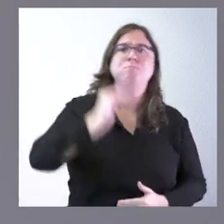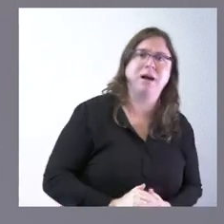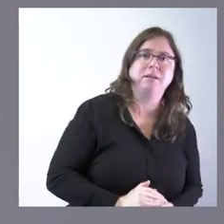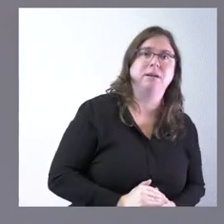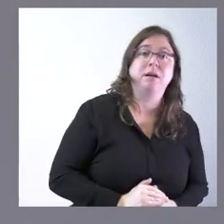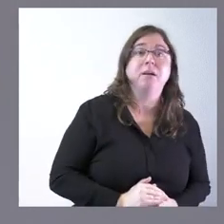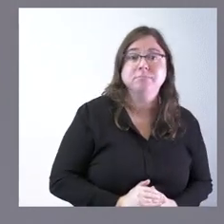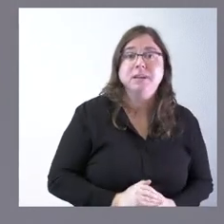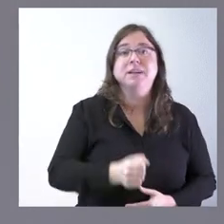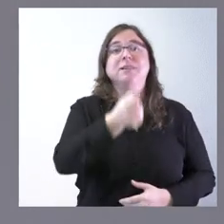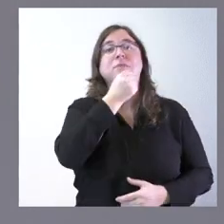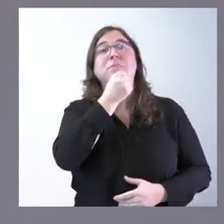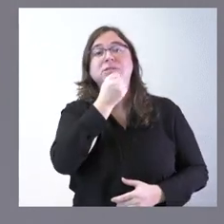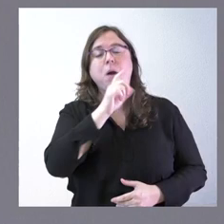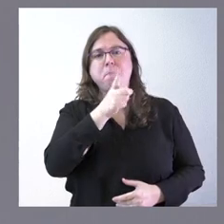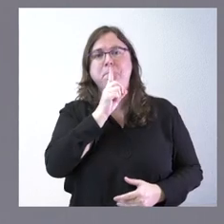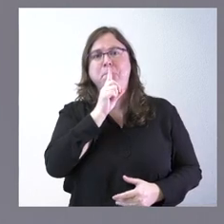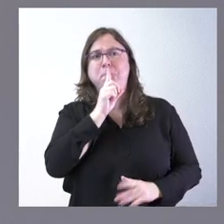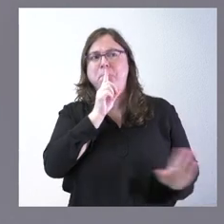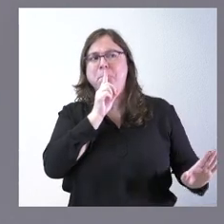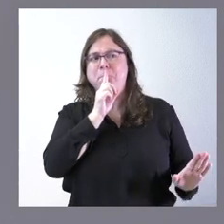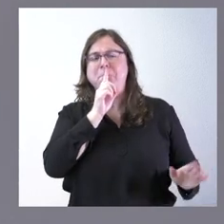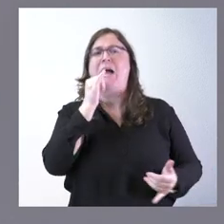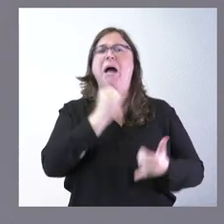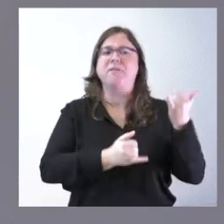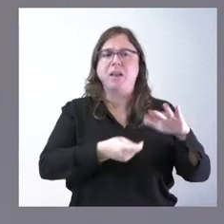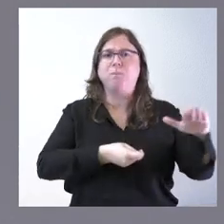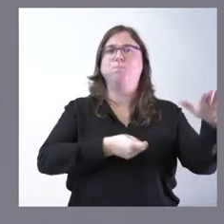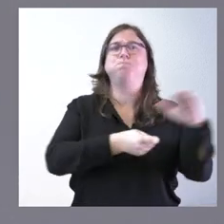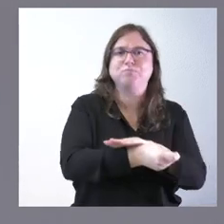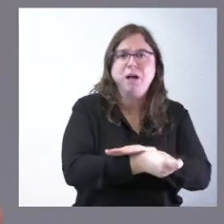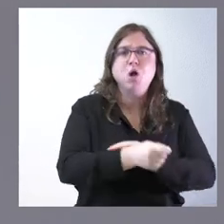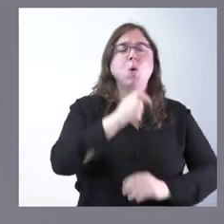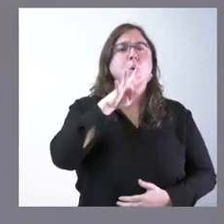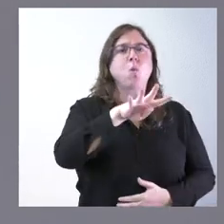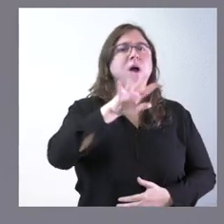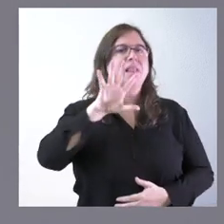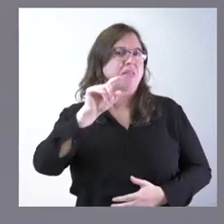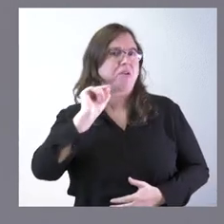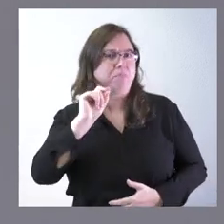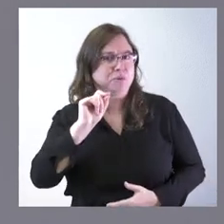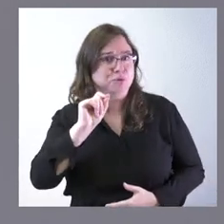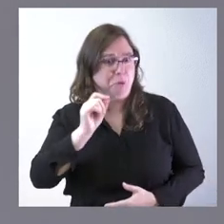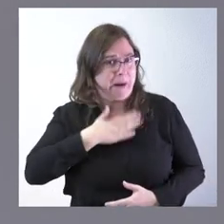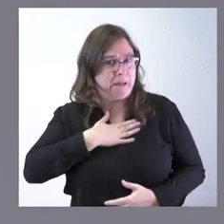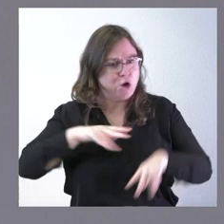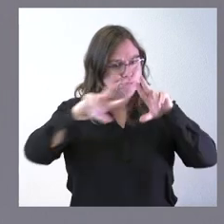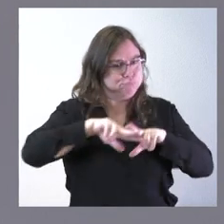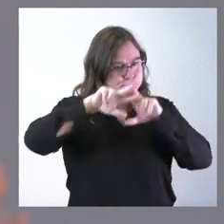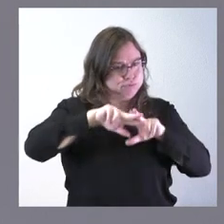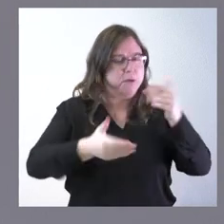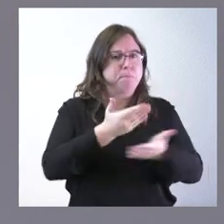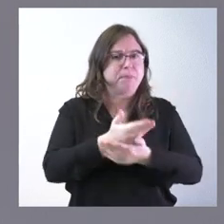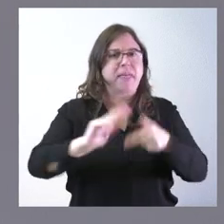silencio por respuesta han bastado 45 minutos para analizar el proyecto de presupuestos de la Junta de Castilla y León